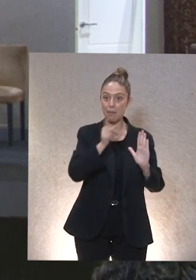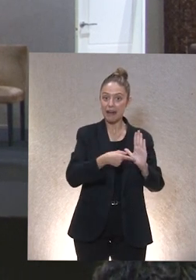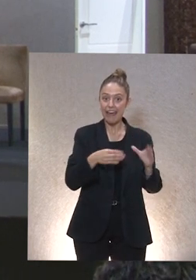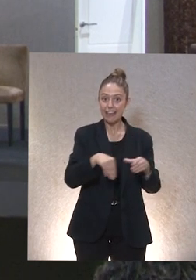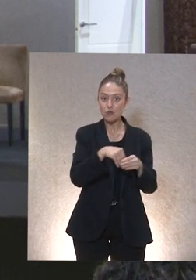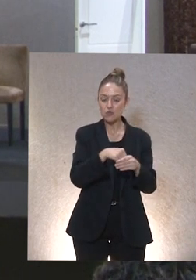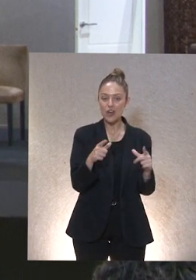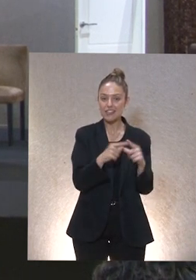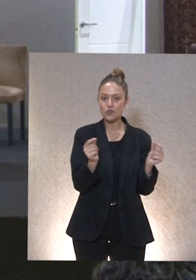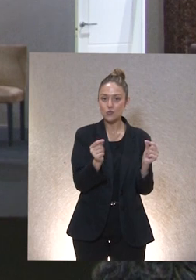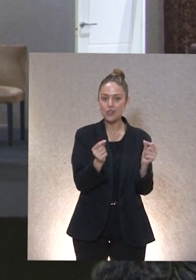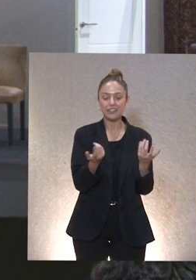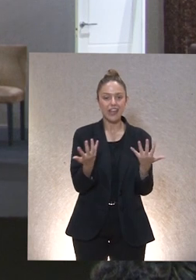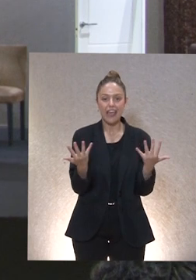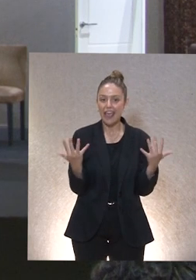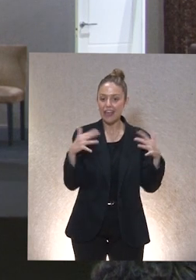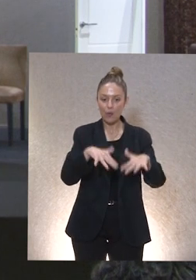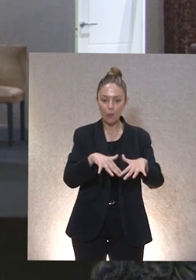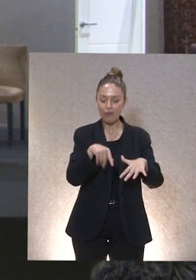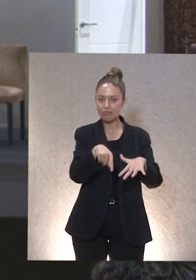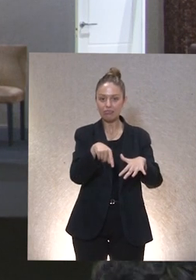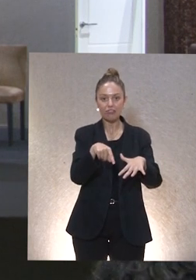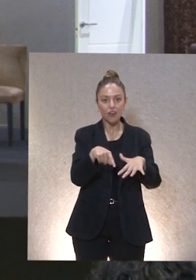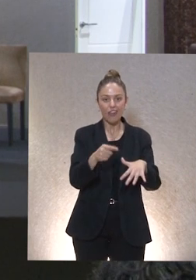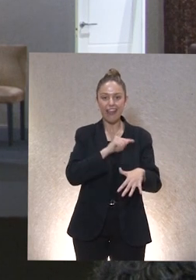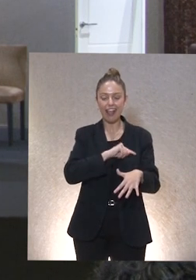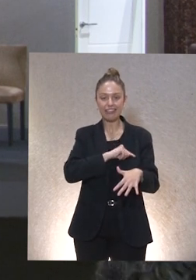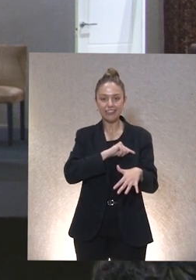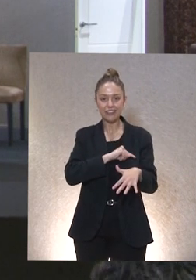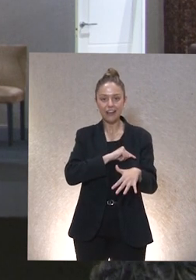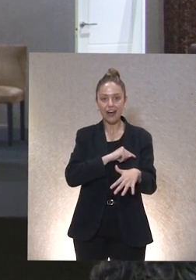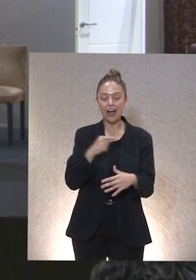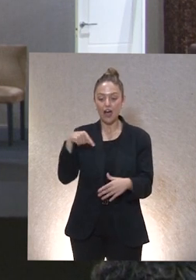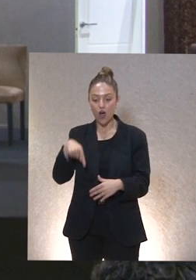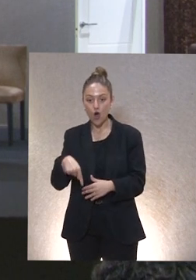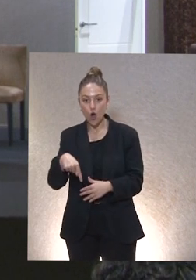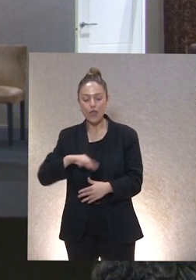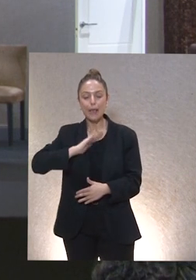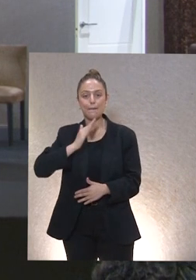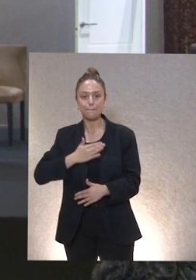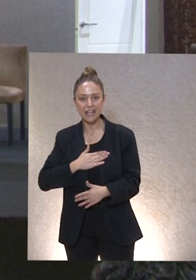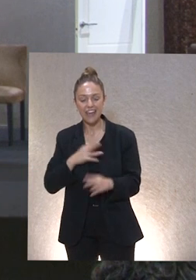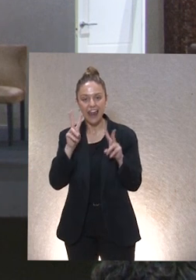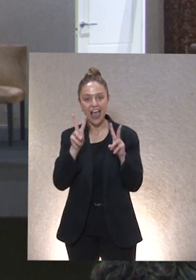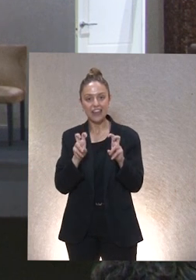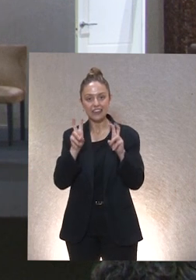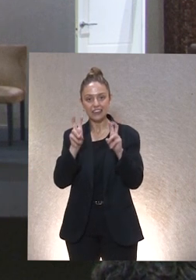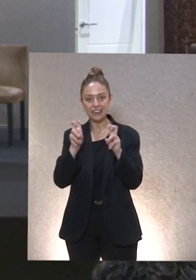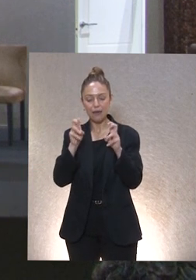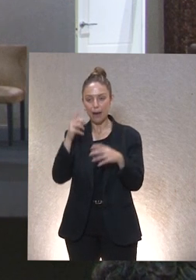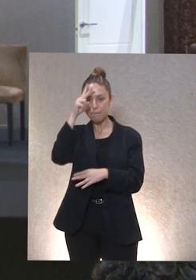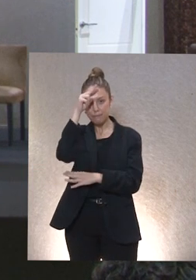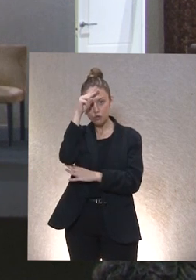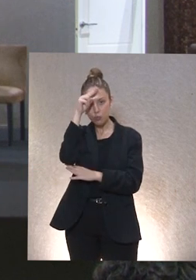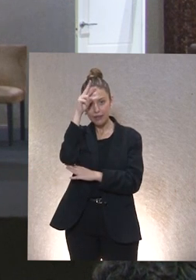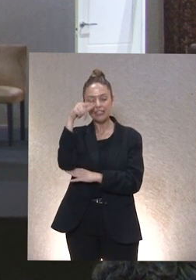el encuentro en clave de ética va a reflexionar tanto en el día de hoy como mañana sobre los temas que nos preocupan